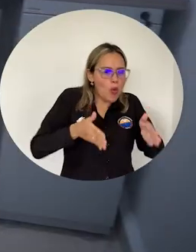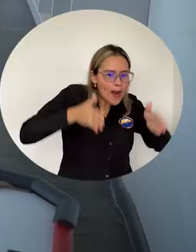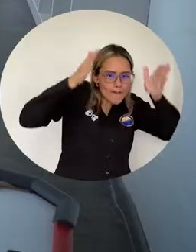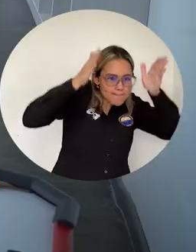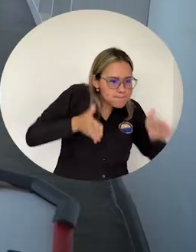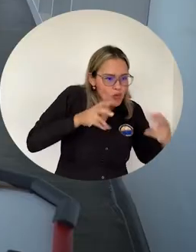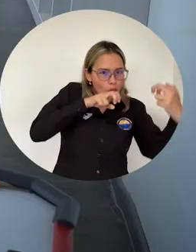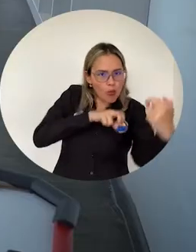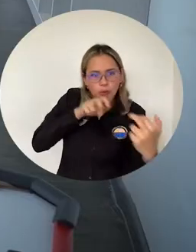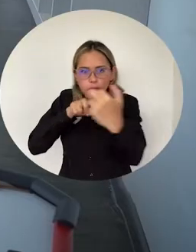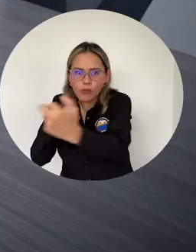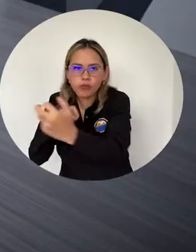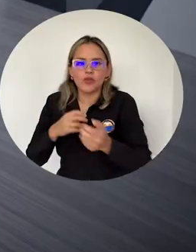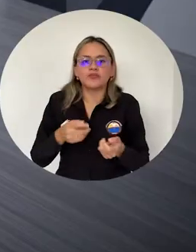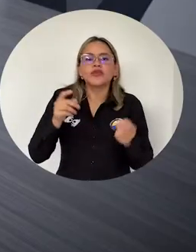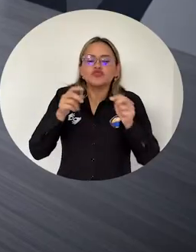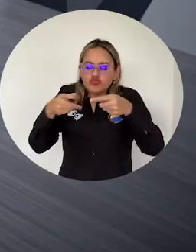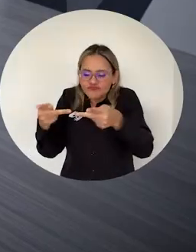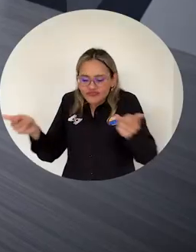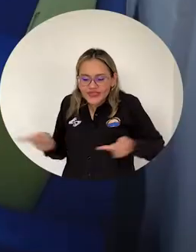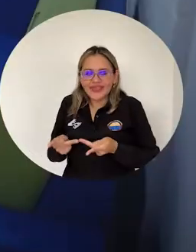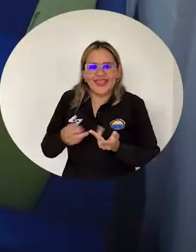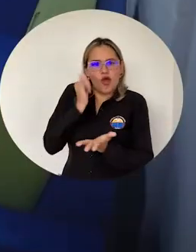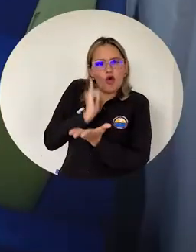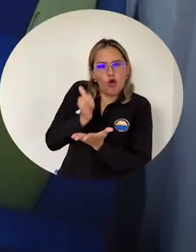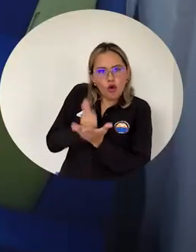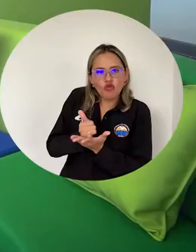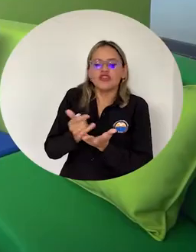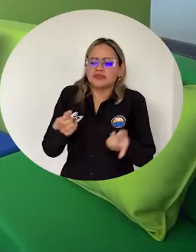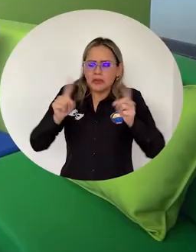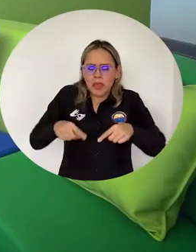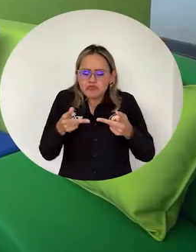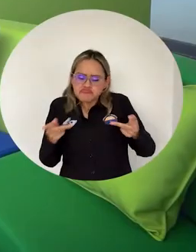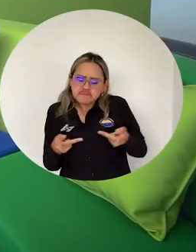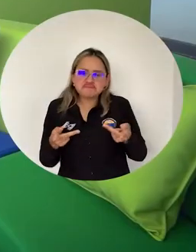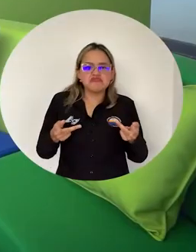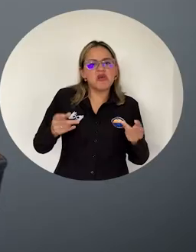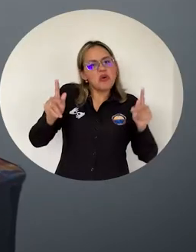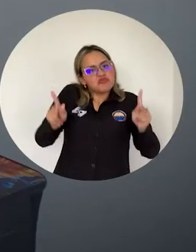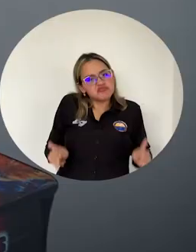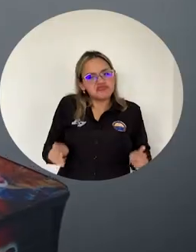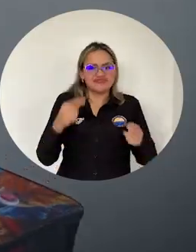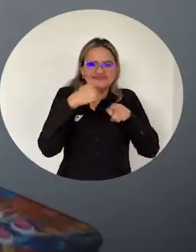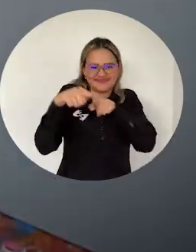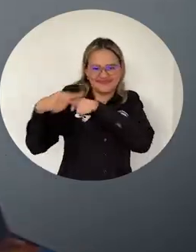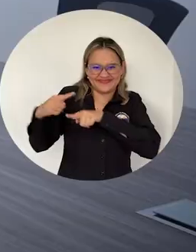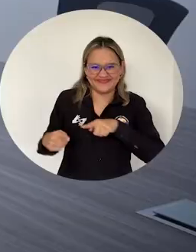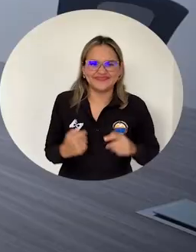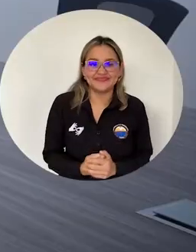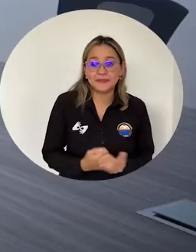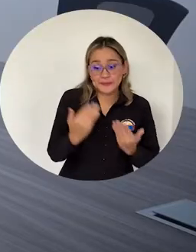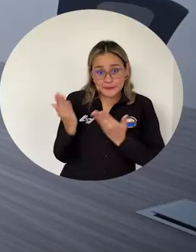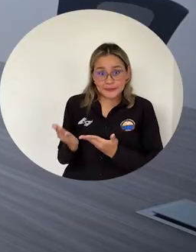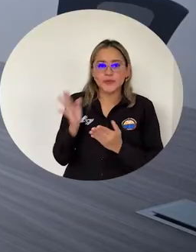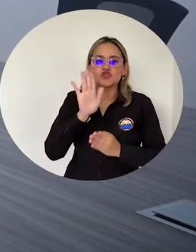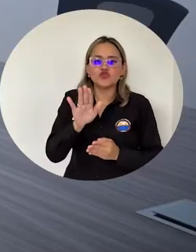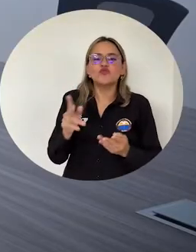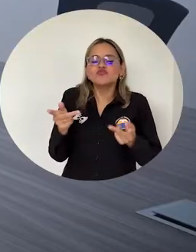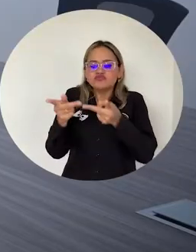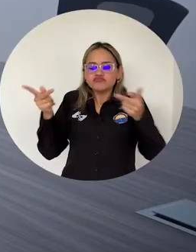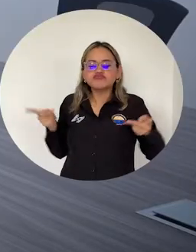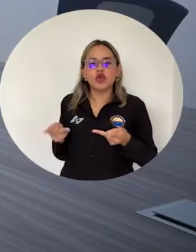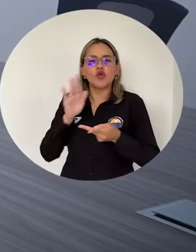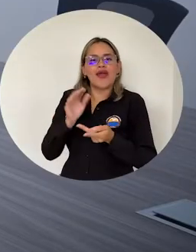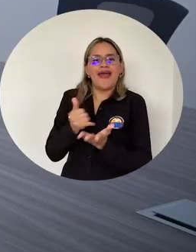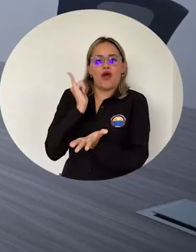cubículos, sala de bienestar estudiantil, sala de juntas o reuniones, salón y otras zonas de esparcimiento Esta es la sala de